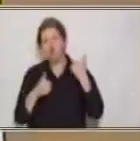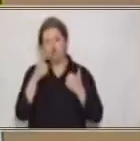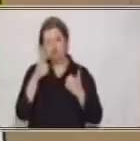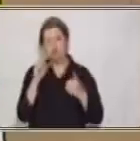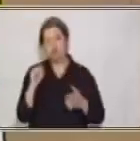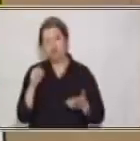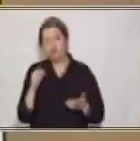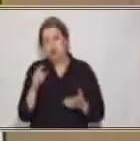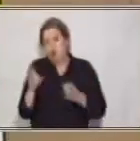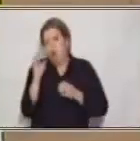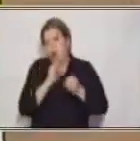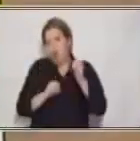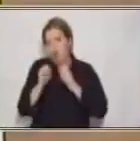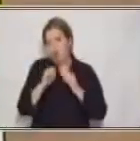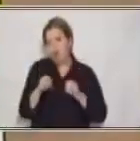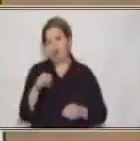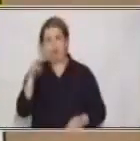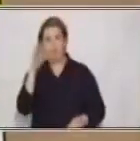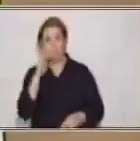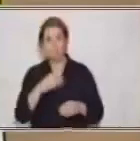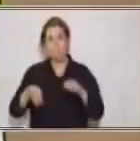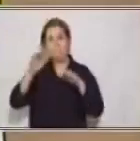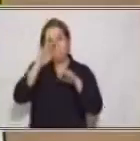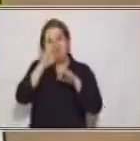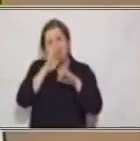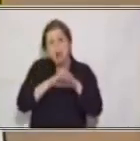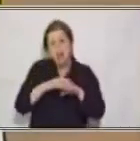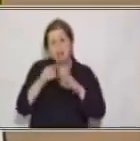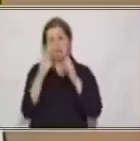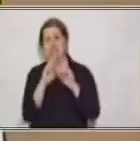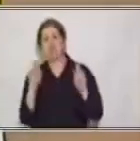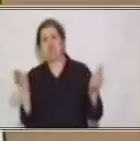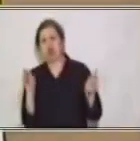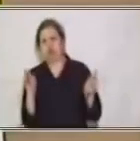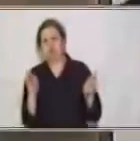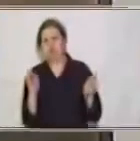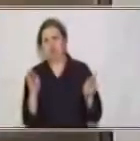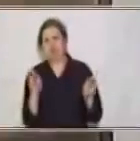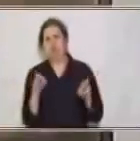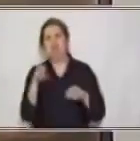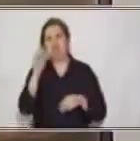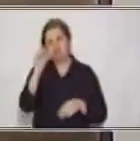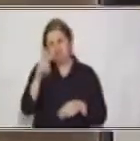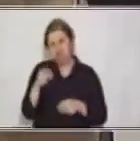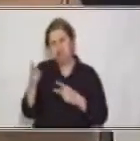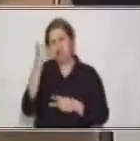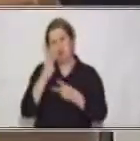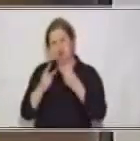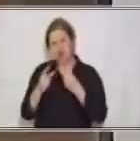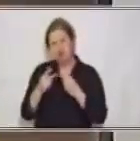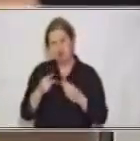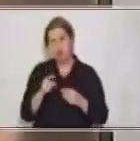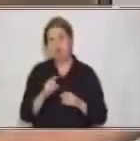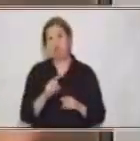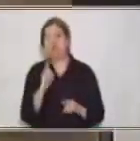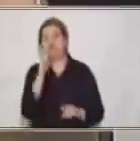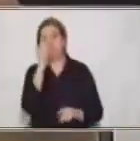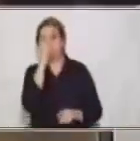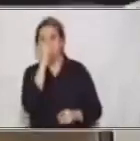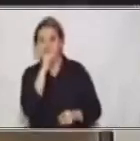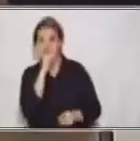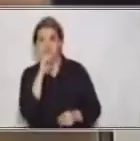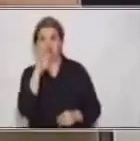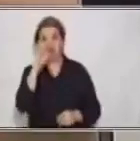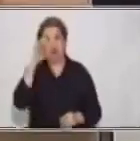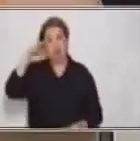Más, pero, aunque, sino, sin embargo. Por ejemplo, si yo les digo, aquí veremos los siguientes